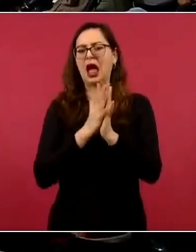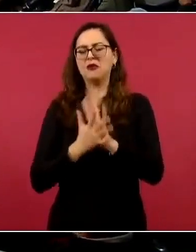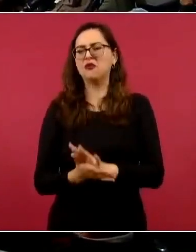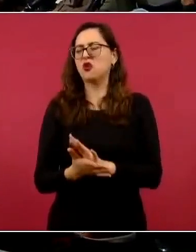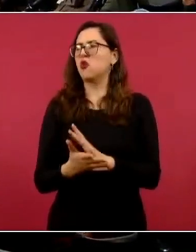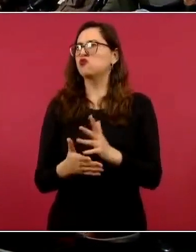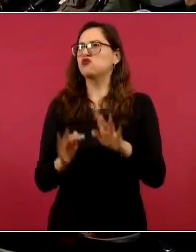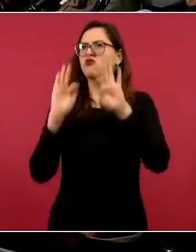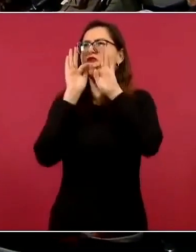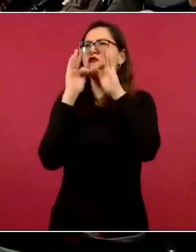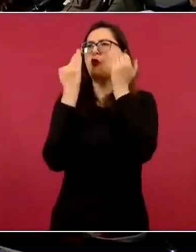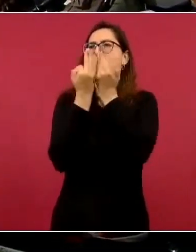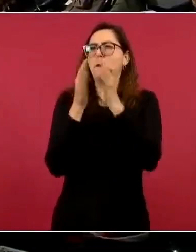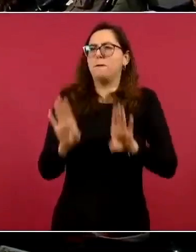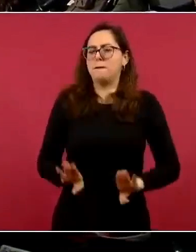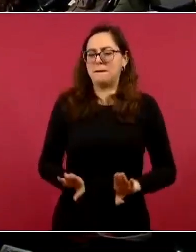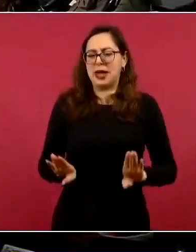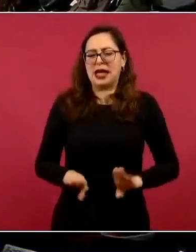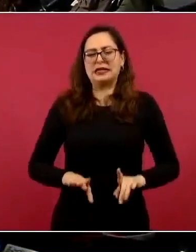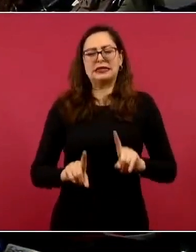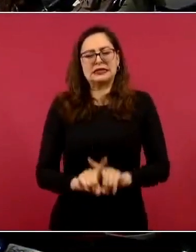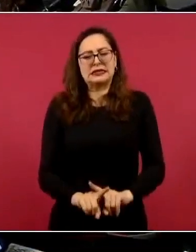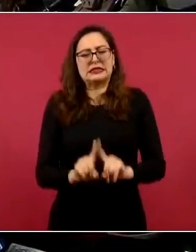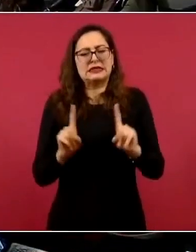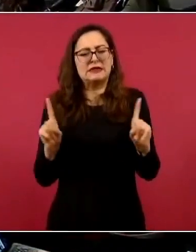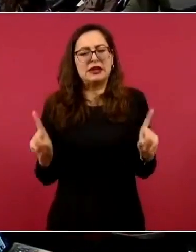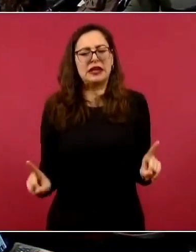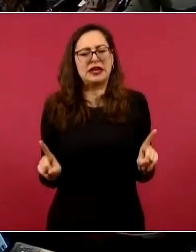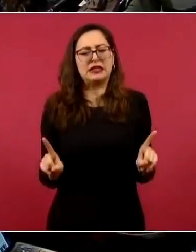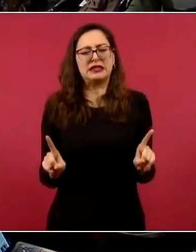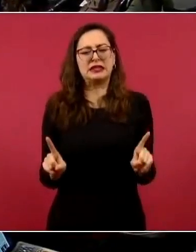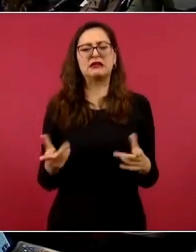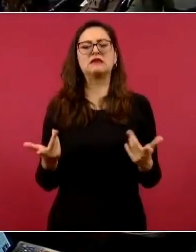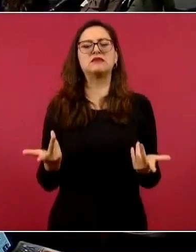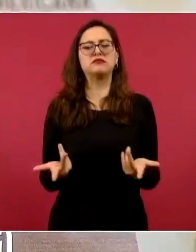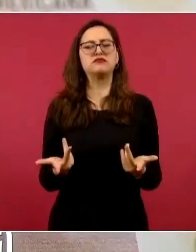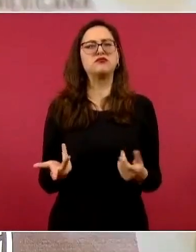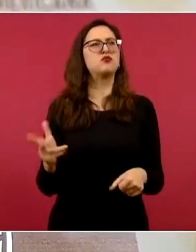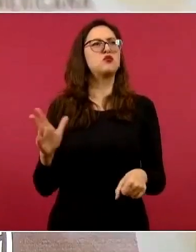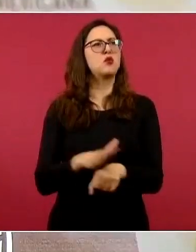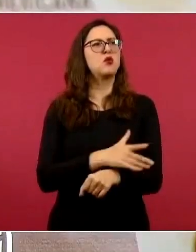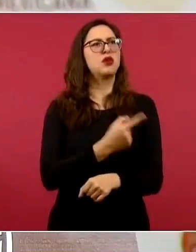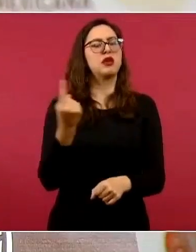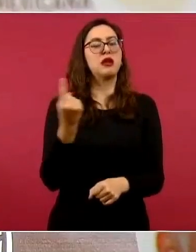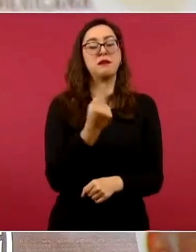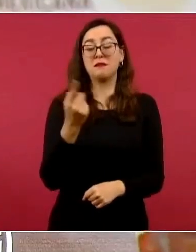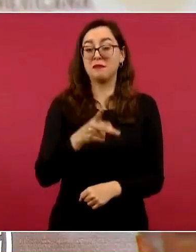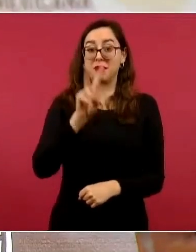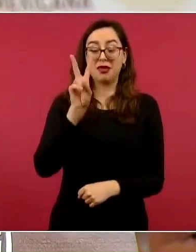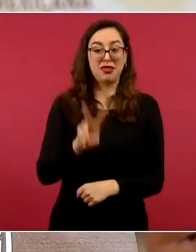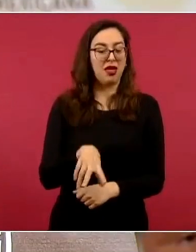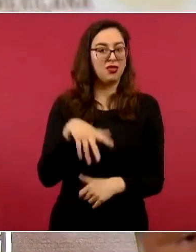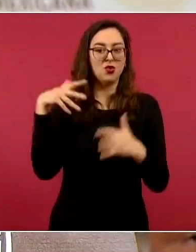de manera excepcional, extraordinaria,